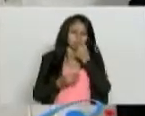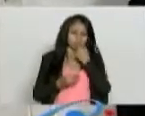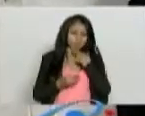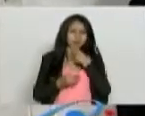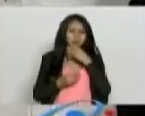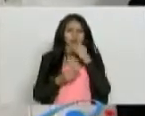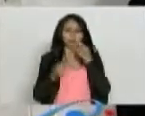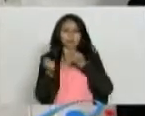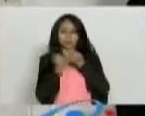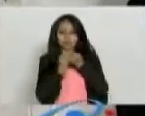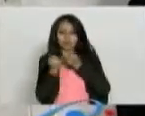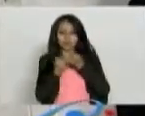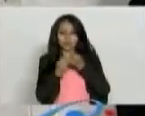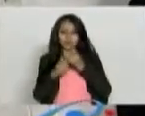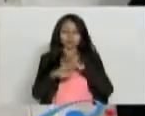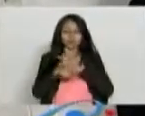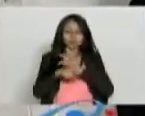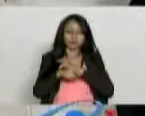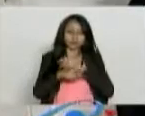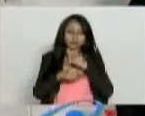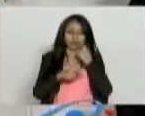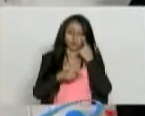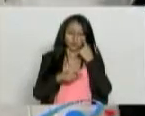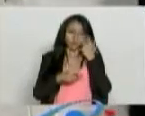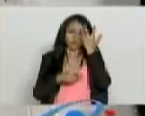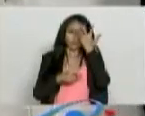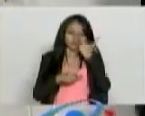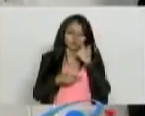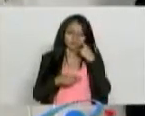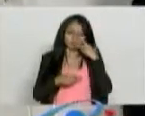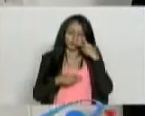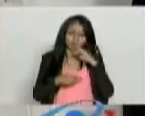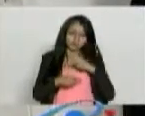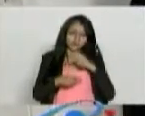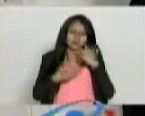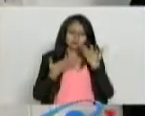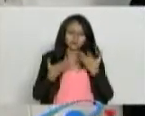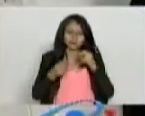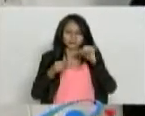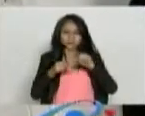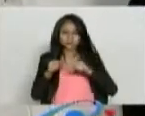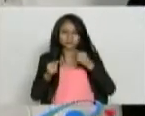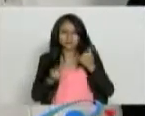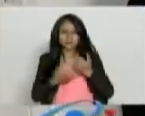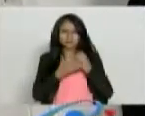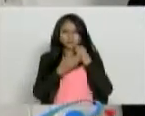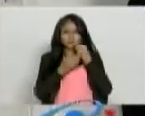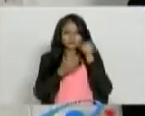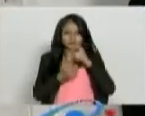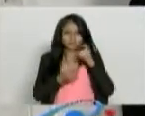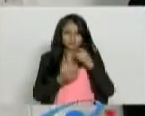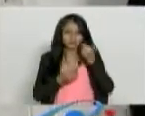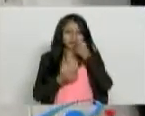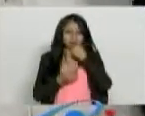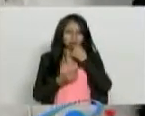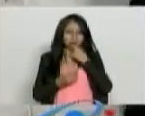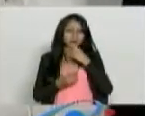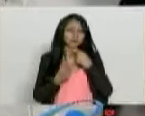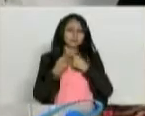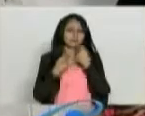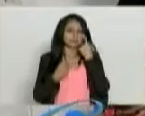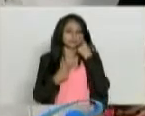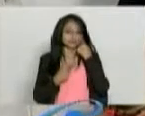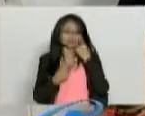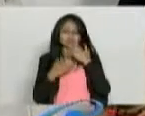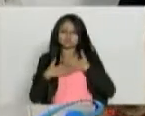tener control médico, que debe tener exámenes de laboratorio, que ayudan a la captación del calcio, pero cualquier